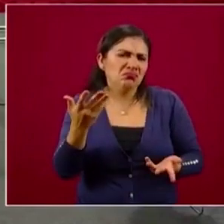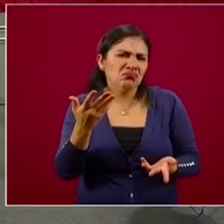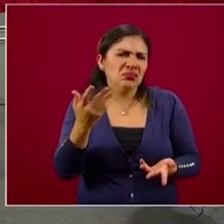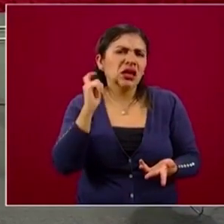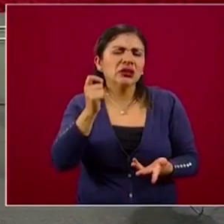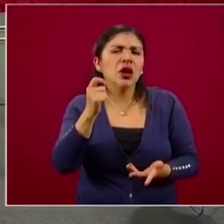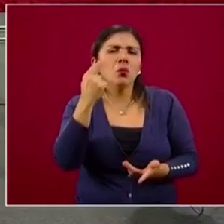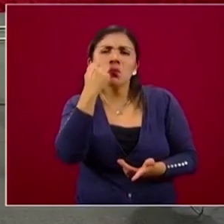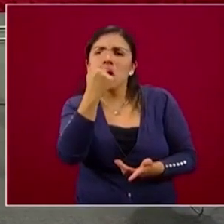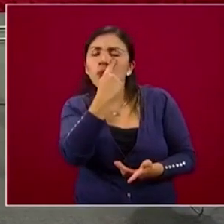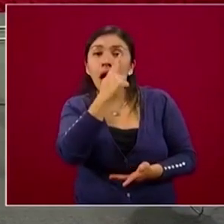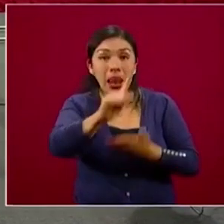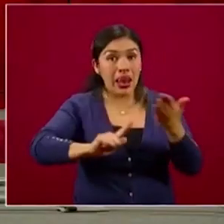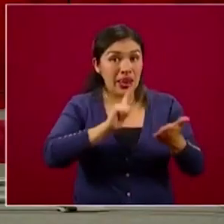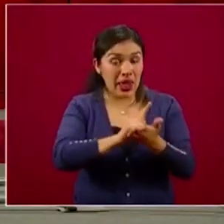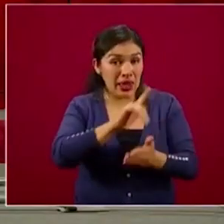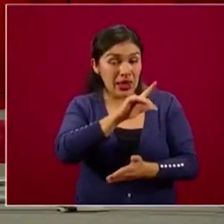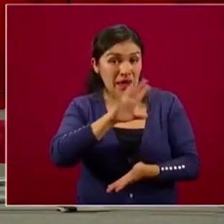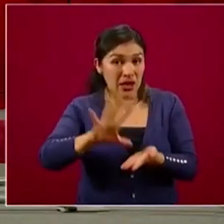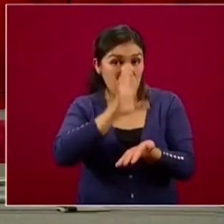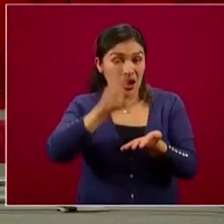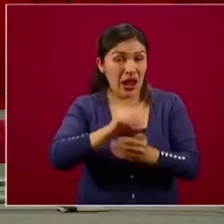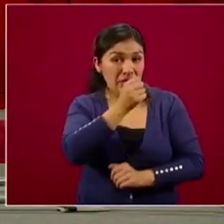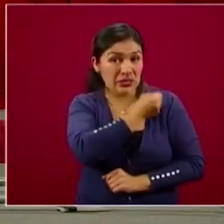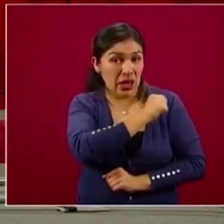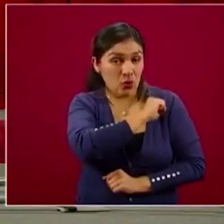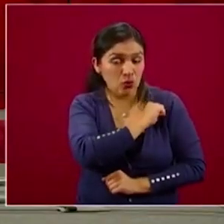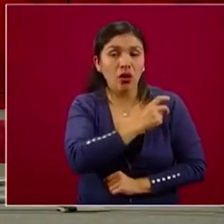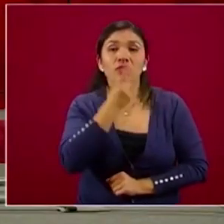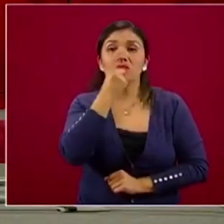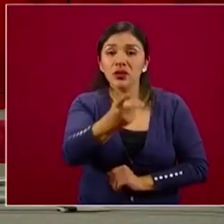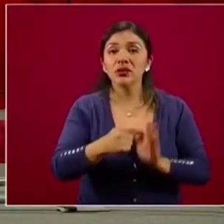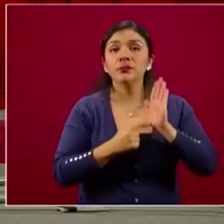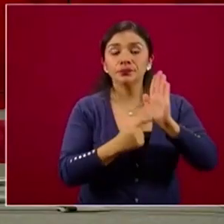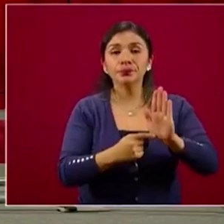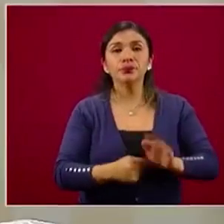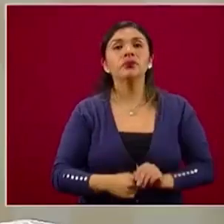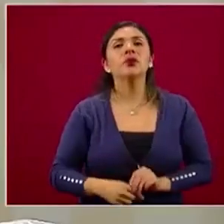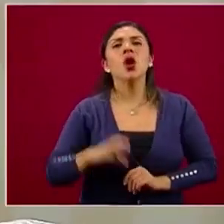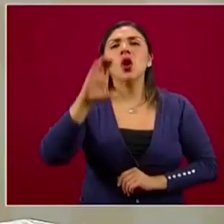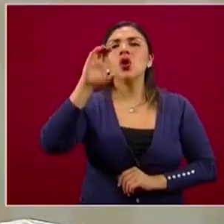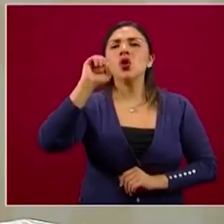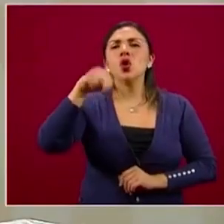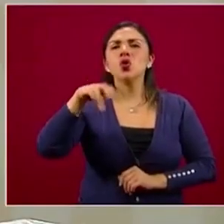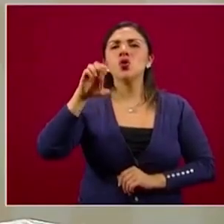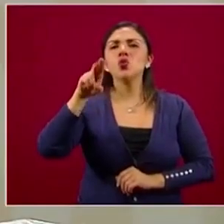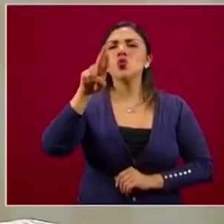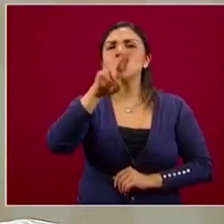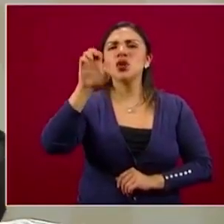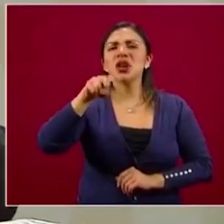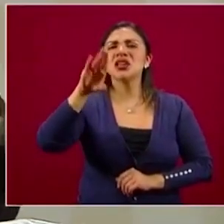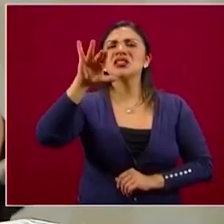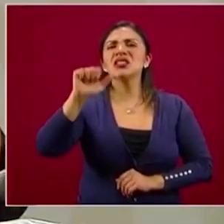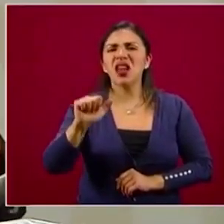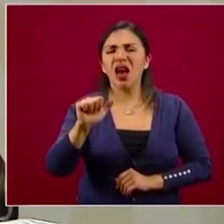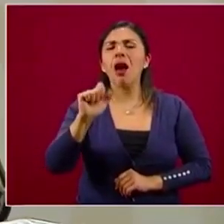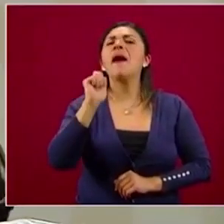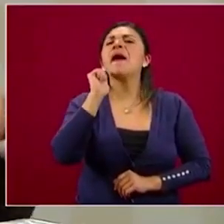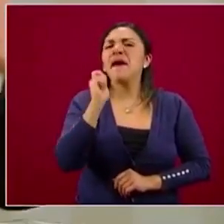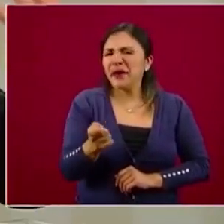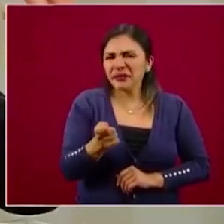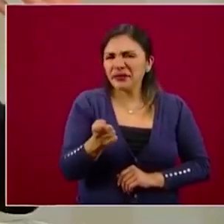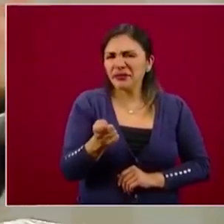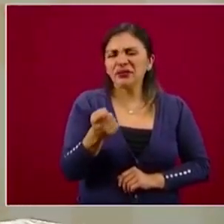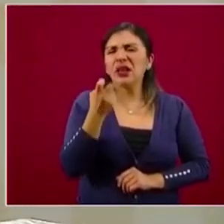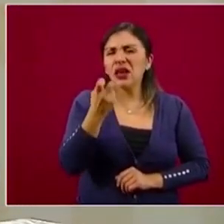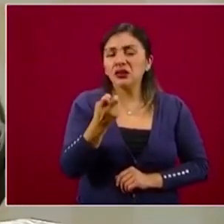La Ley General de Salud es muy clara cuando habla de la concurrencia, concurrencia en términos llanos, lo que quiere decir